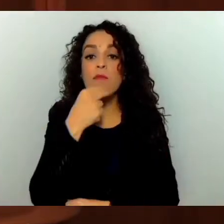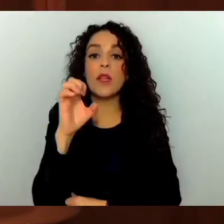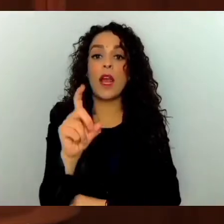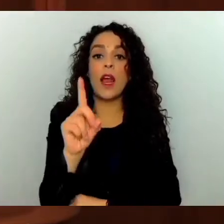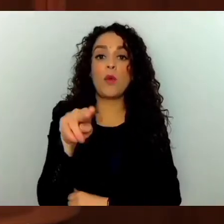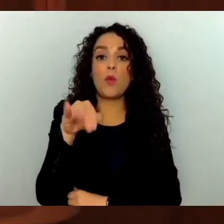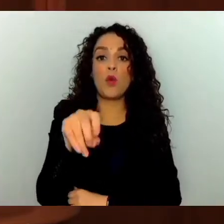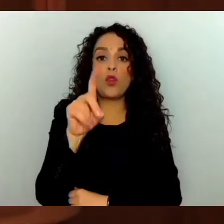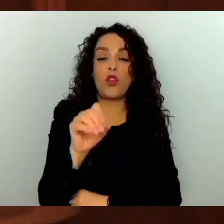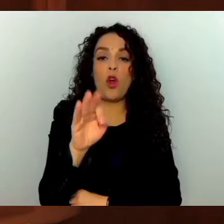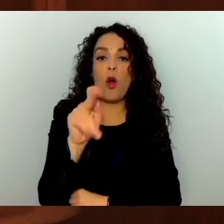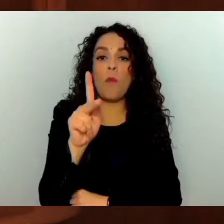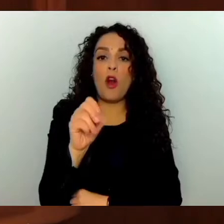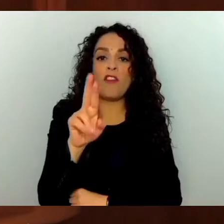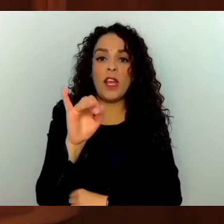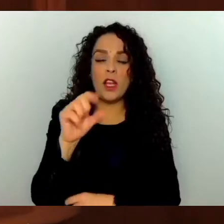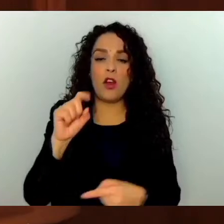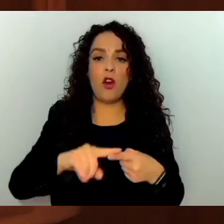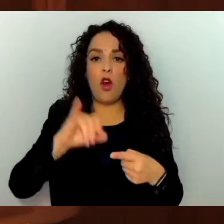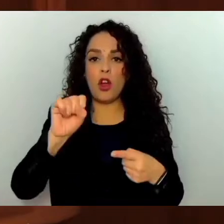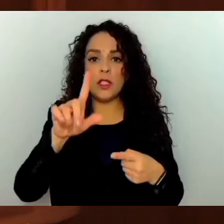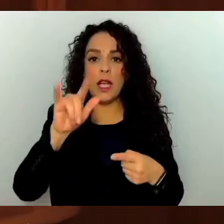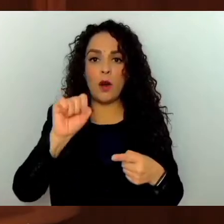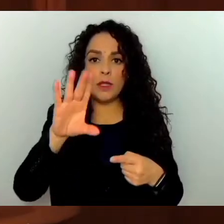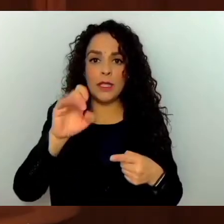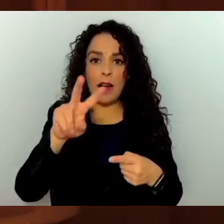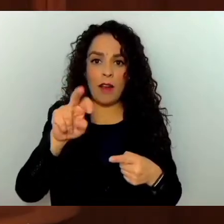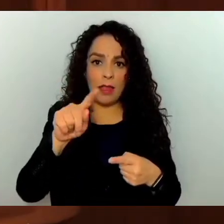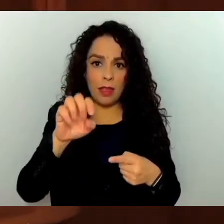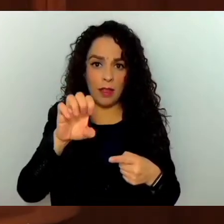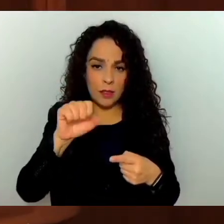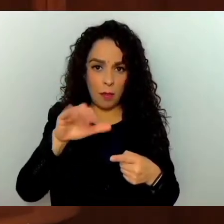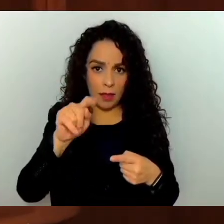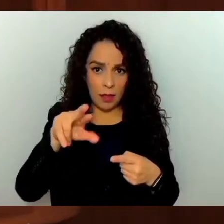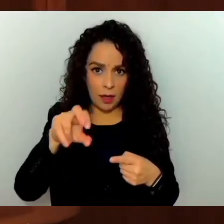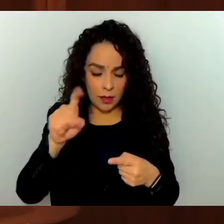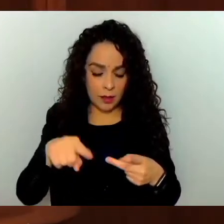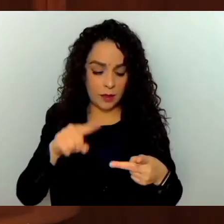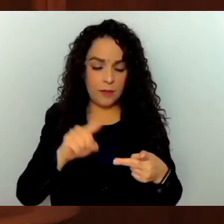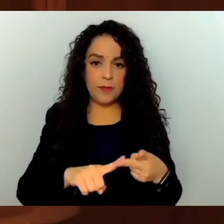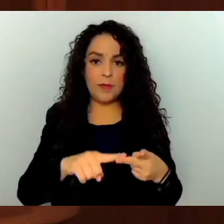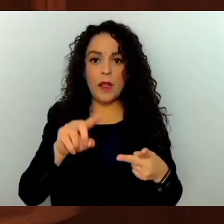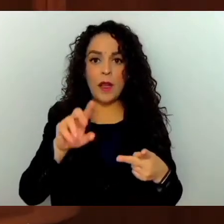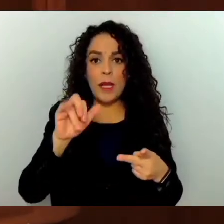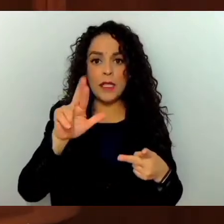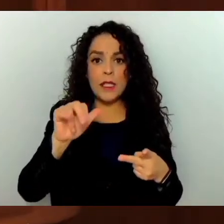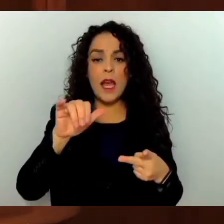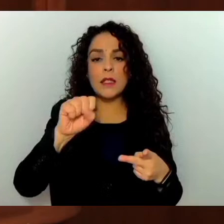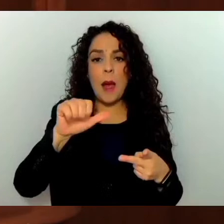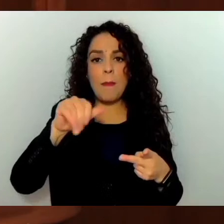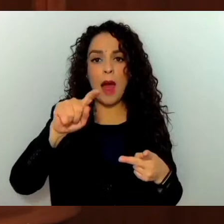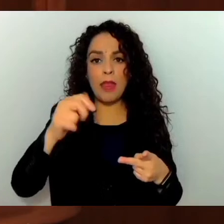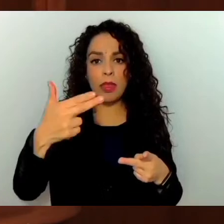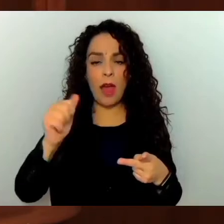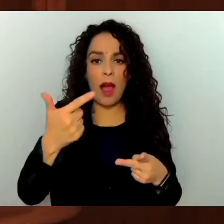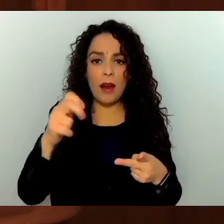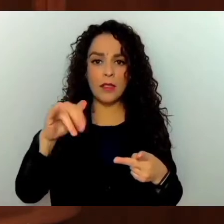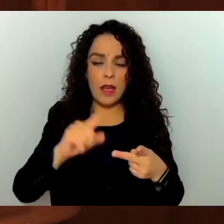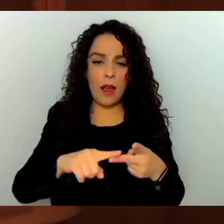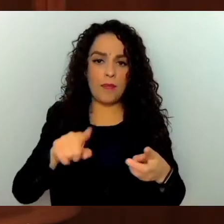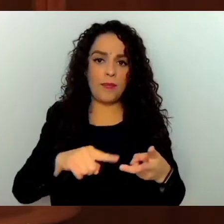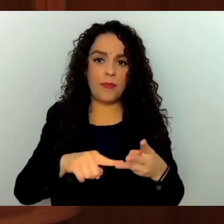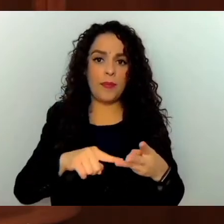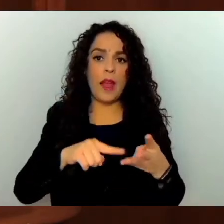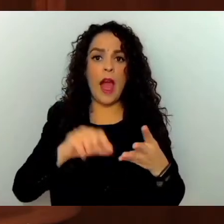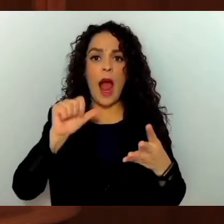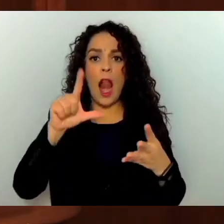Osorio, José Luis Cervantes Martínez, Dilcia Samanta García, Alonso Israel Lira